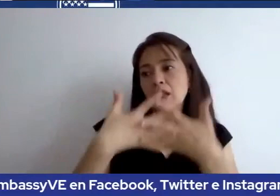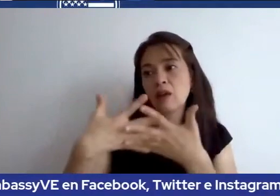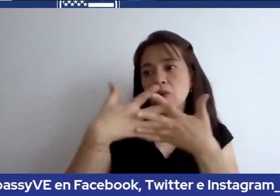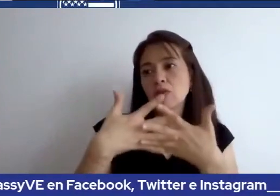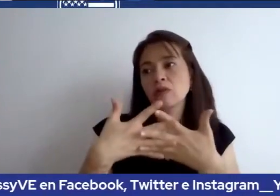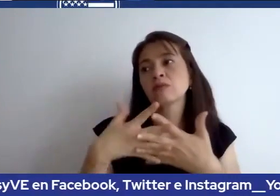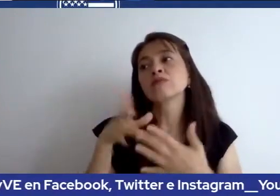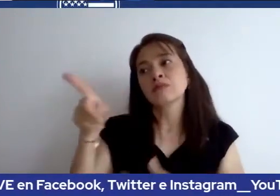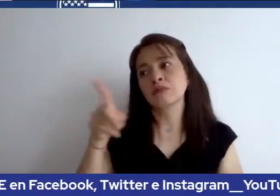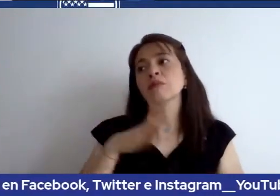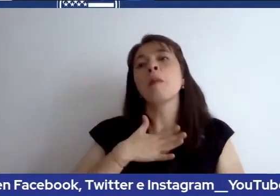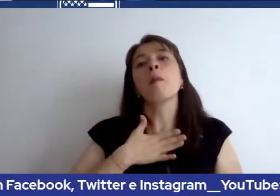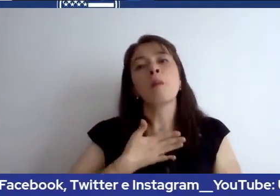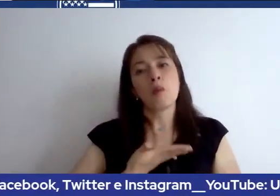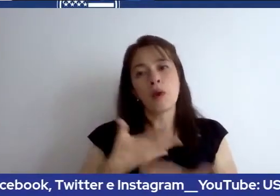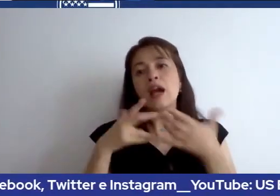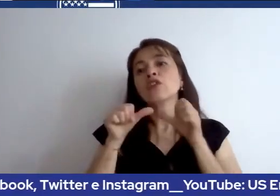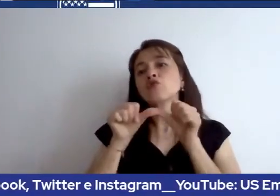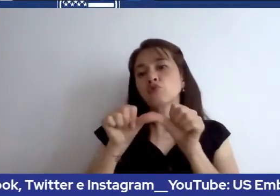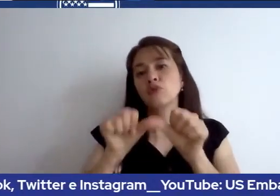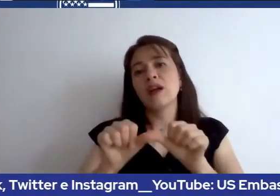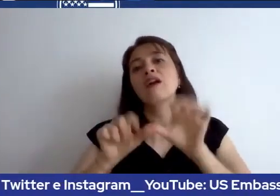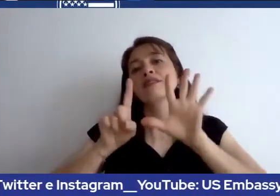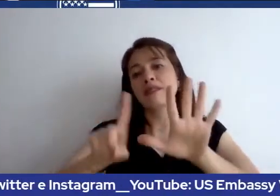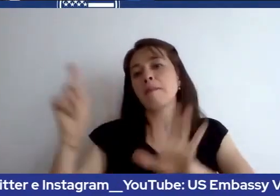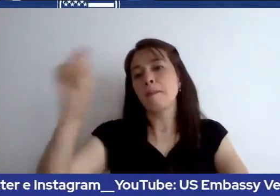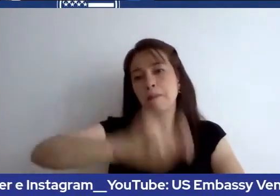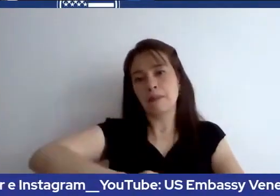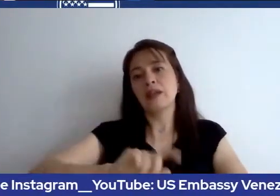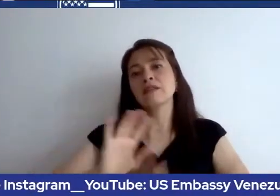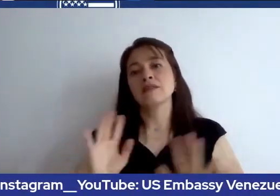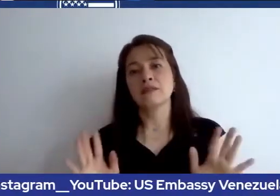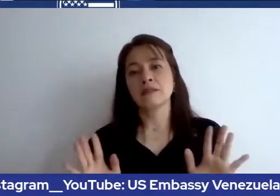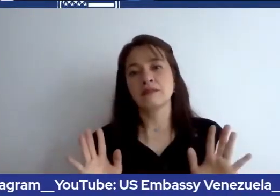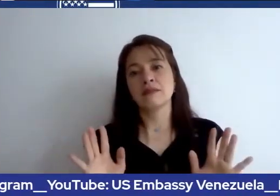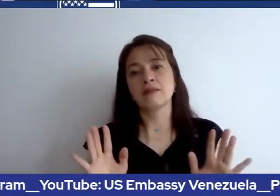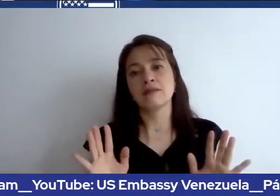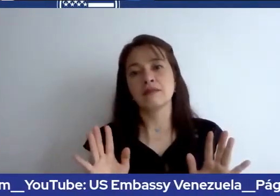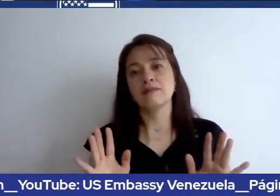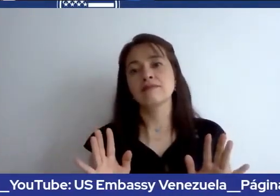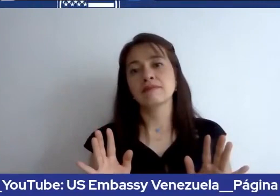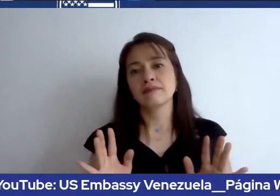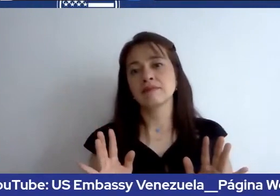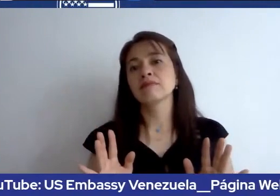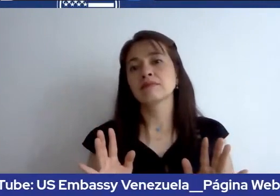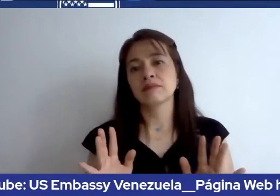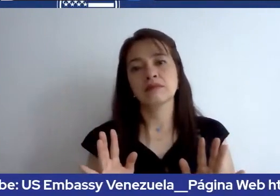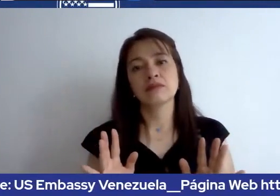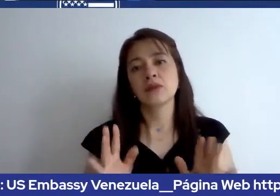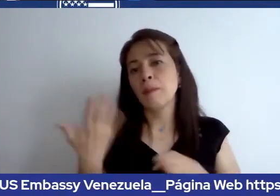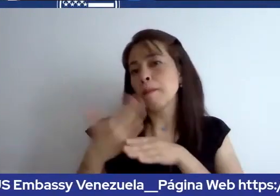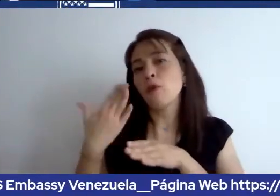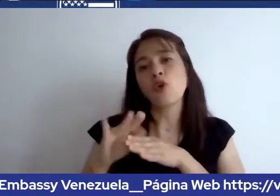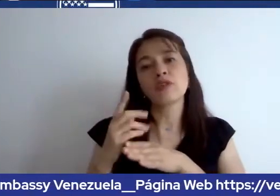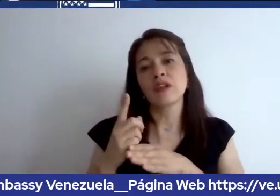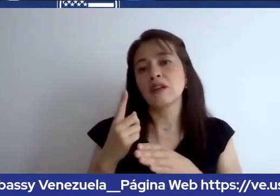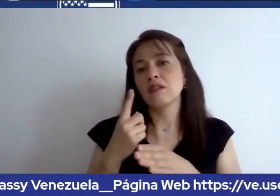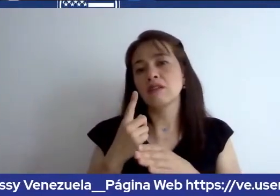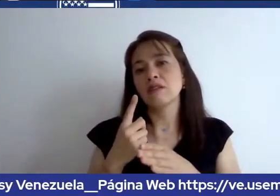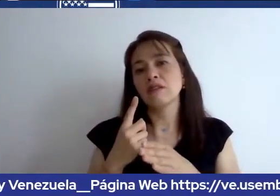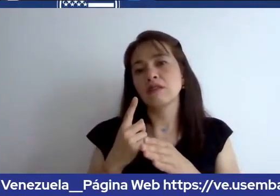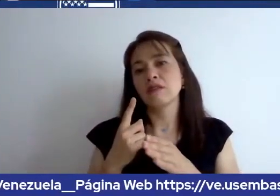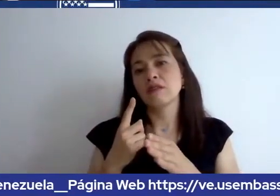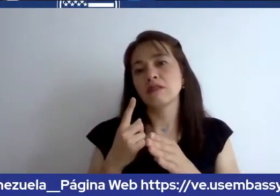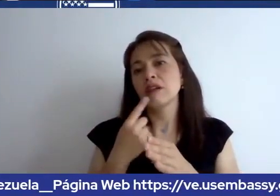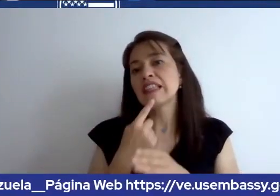Usted puede estar en Estados Unidos por seis meses independientemente de